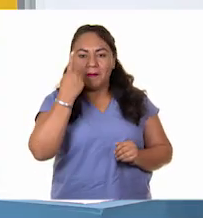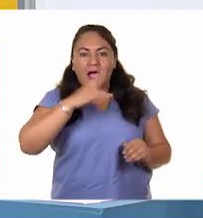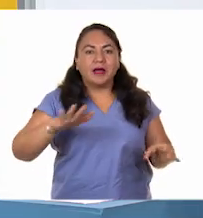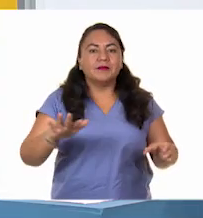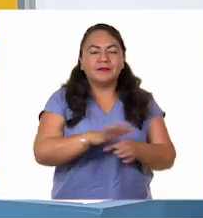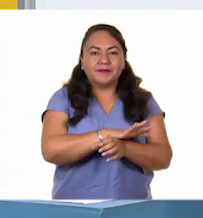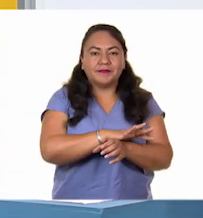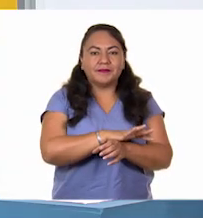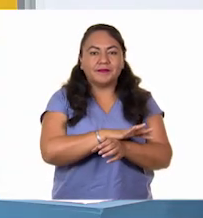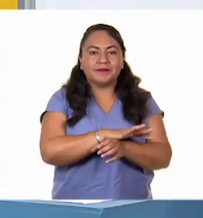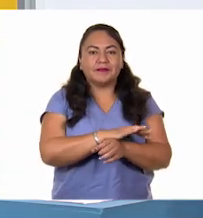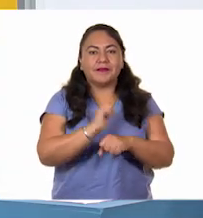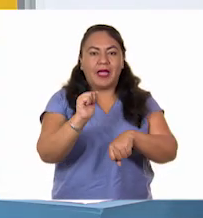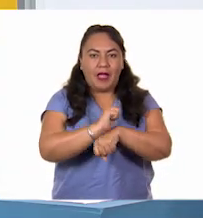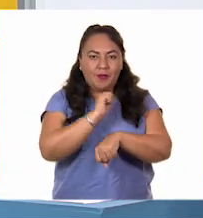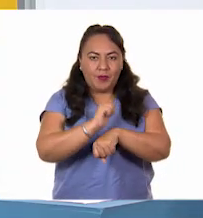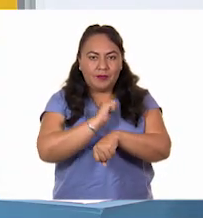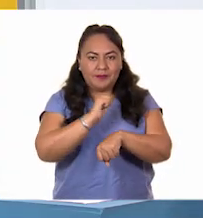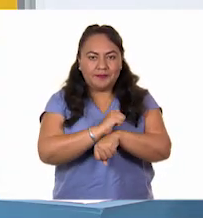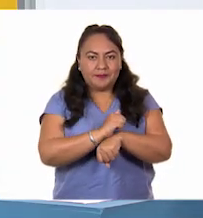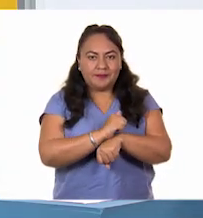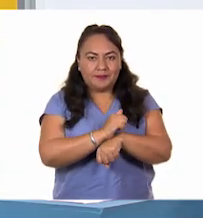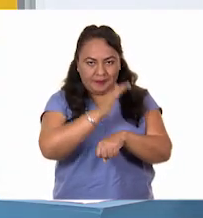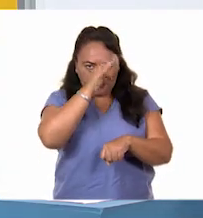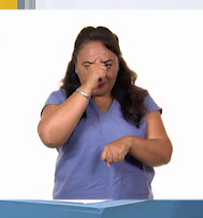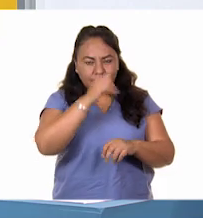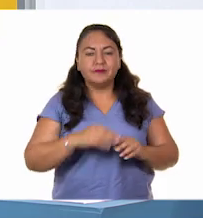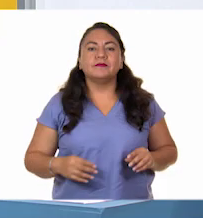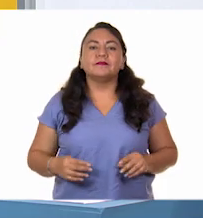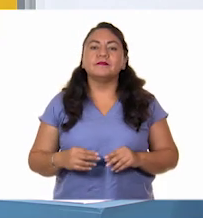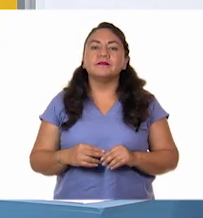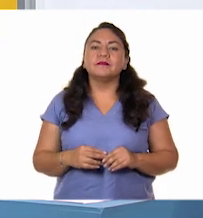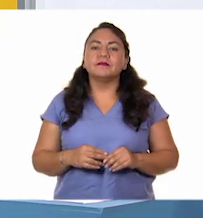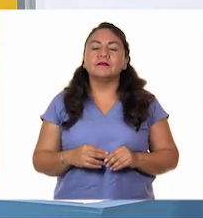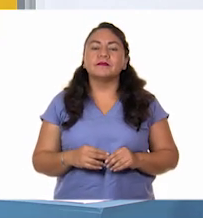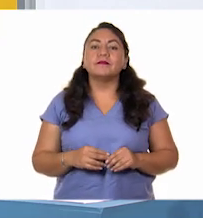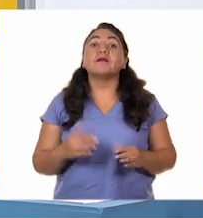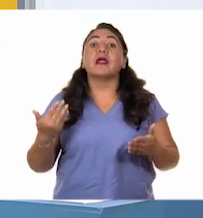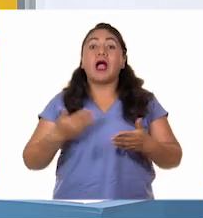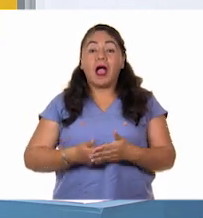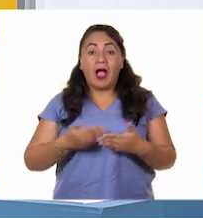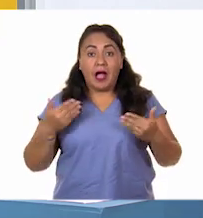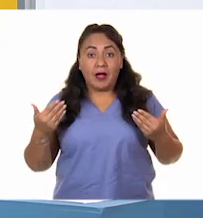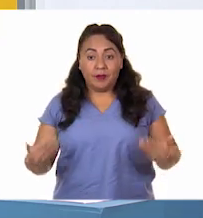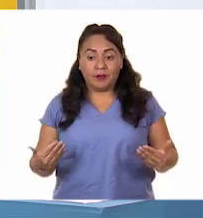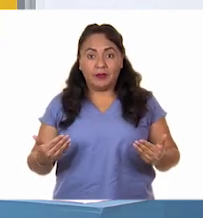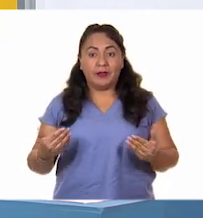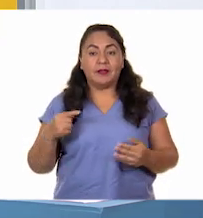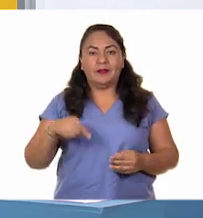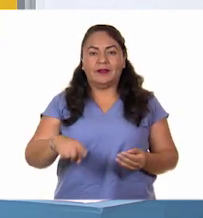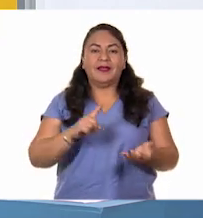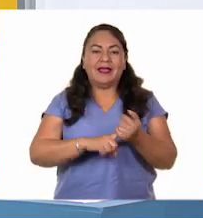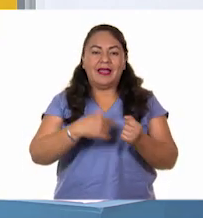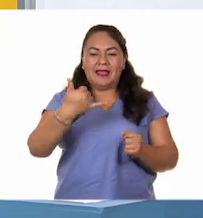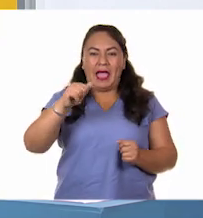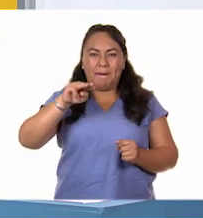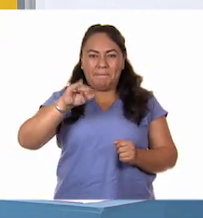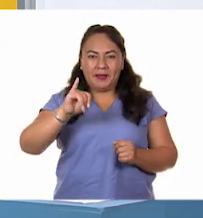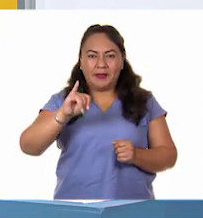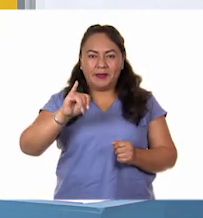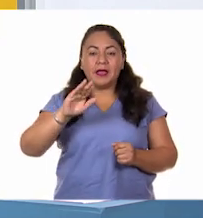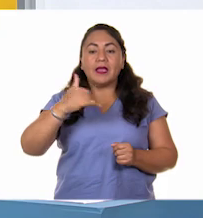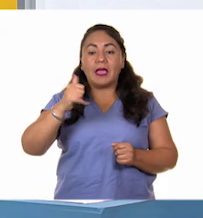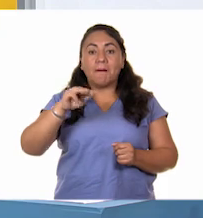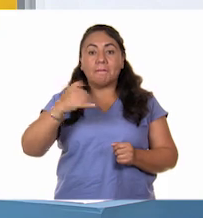que se llene el camión. ¿De acuerdo? Bien. Entonces, ya en el caso de Yami, dio un